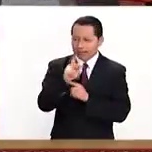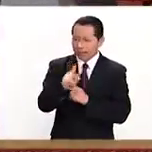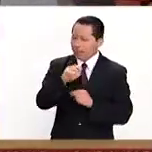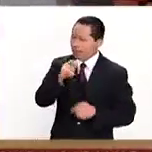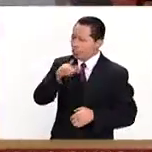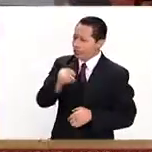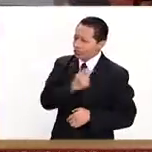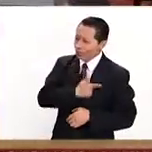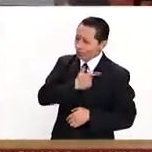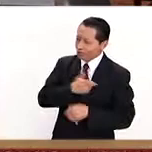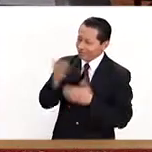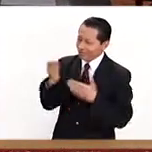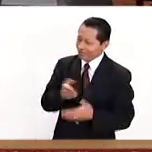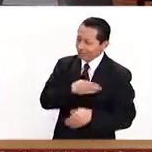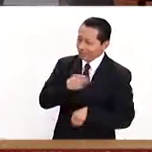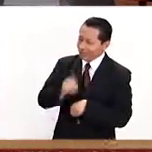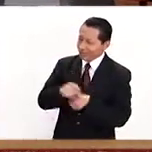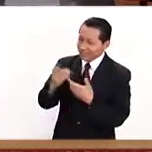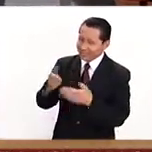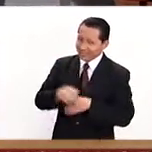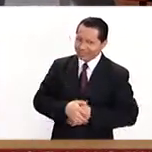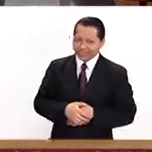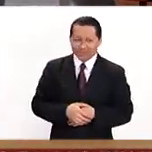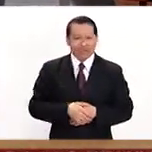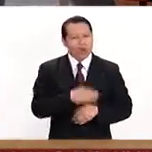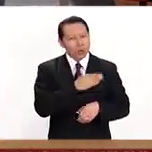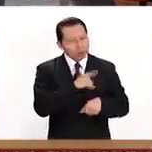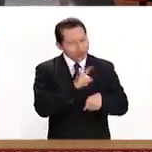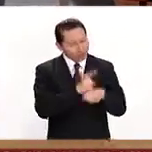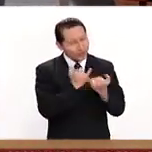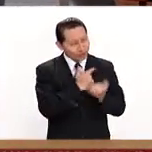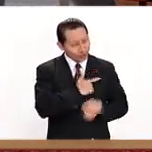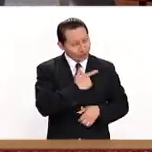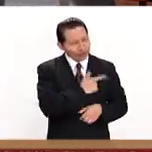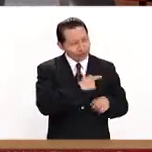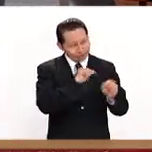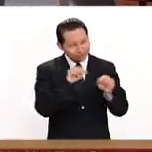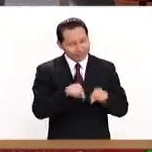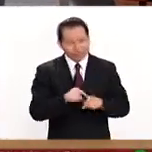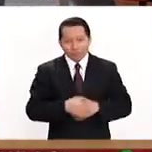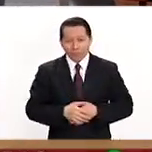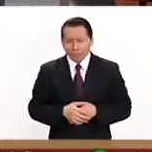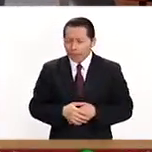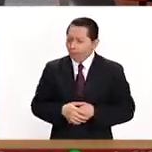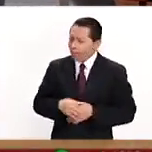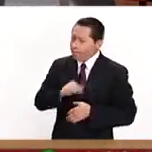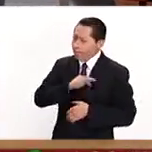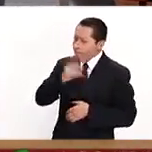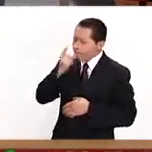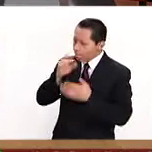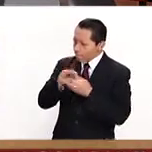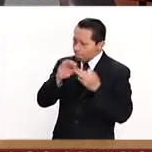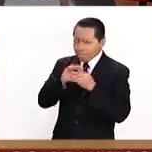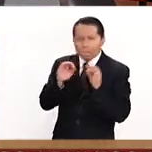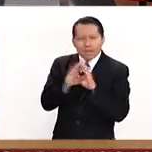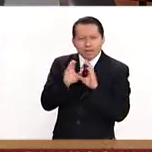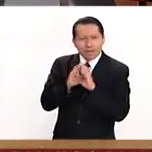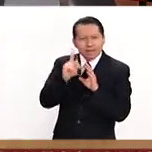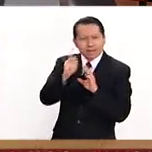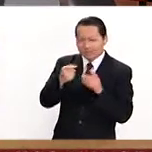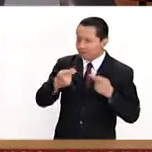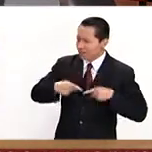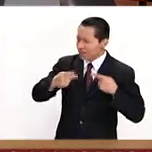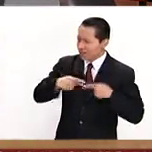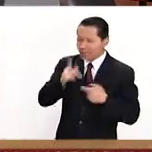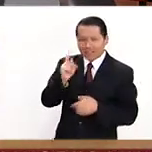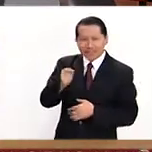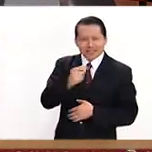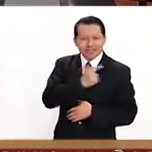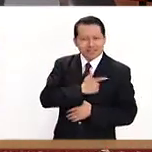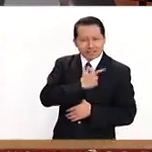para